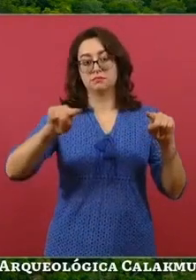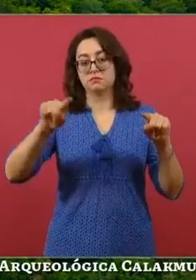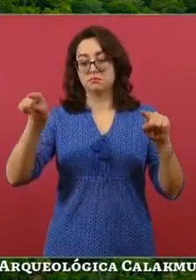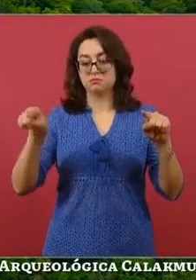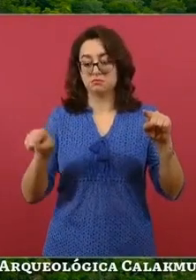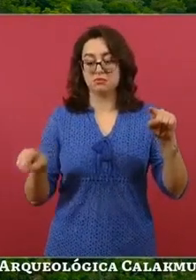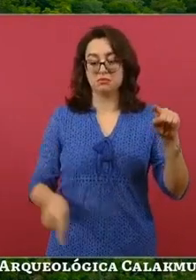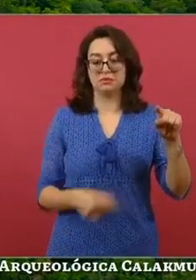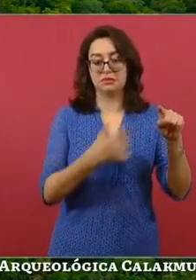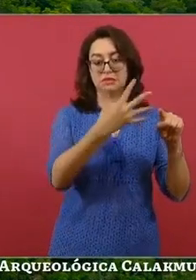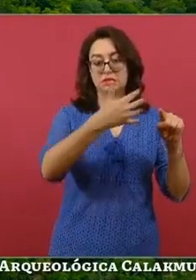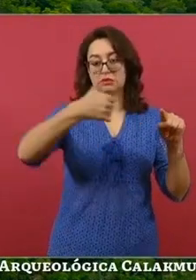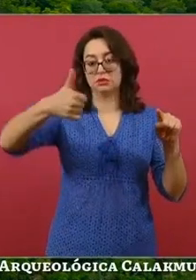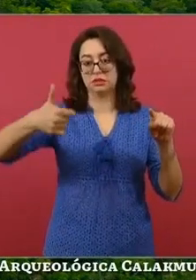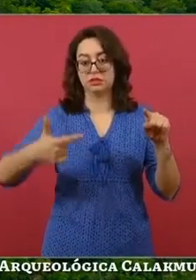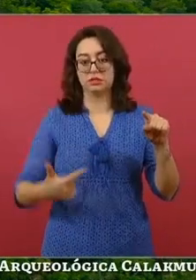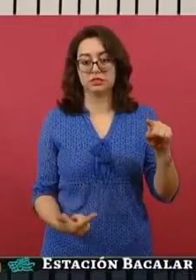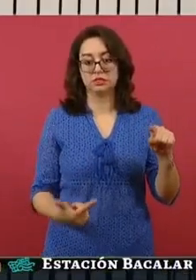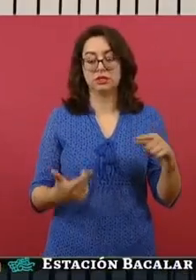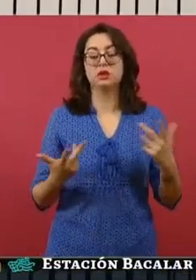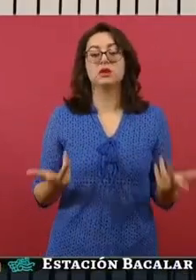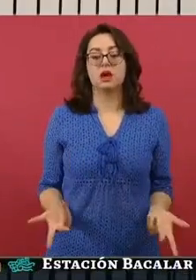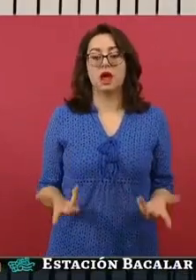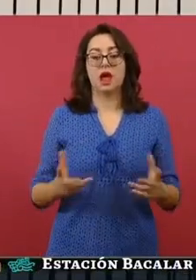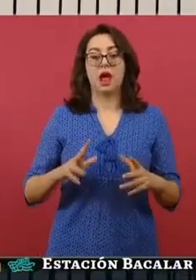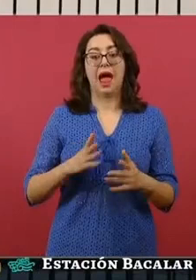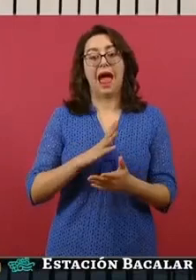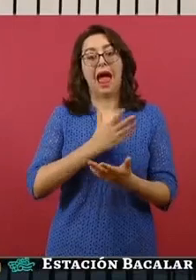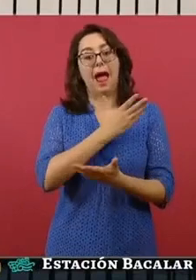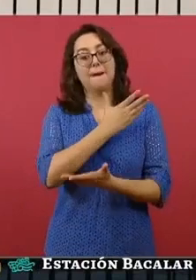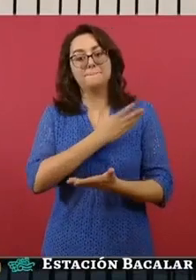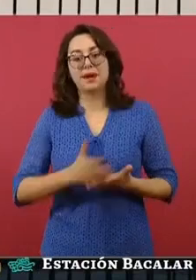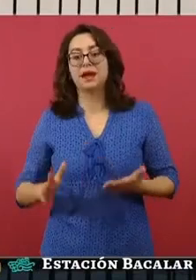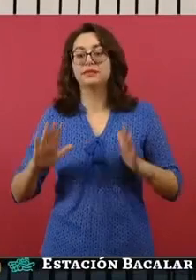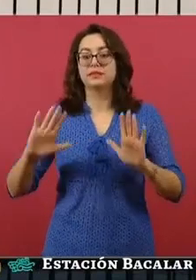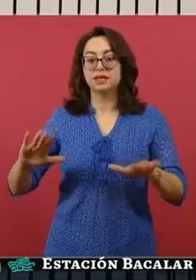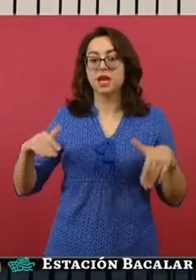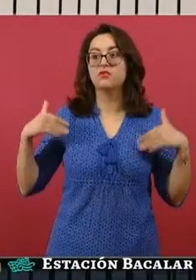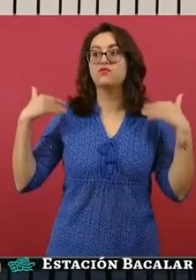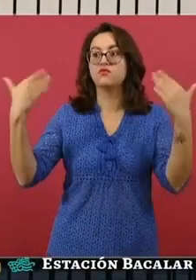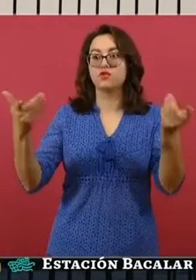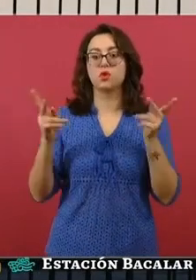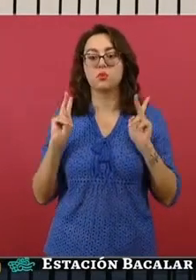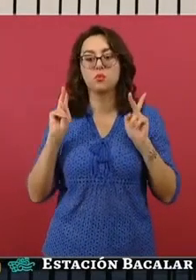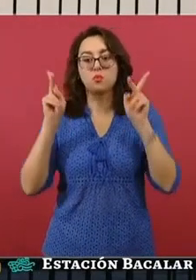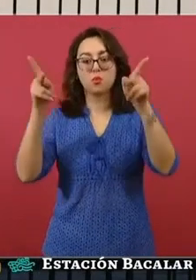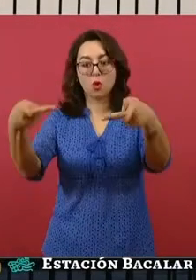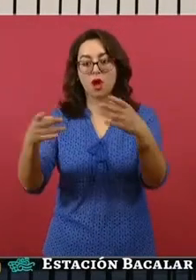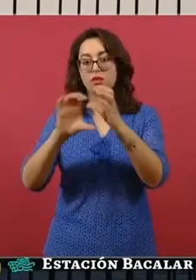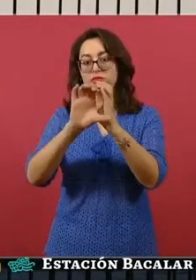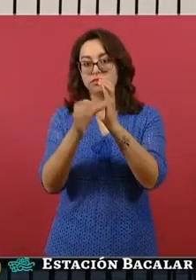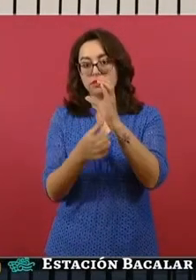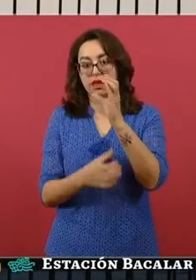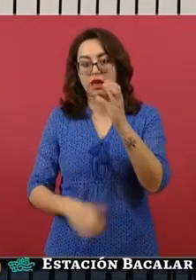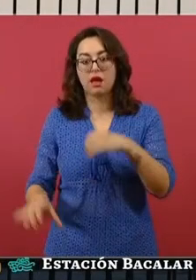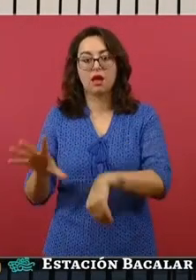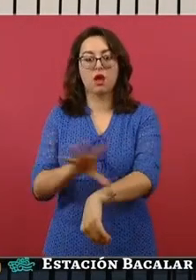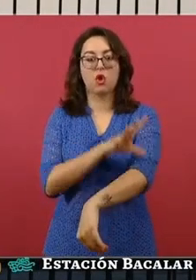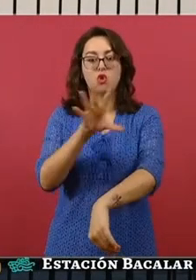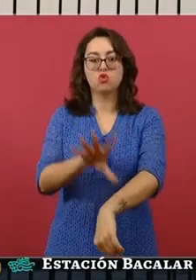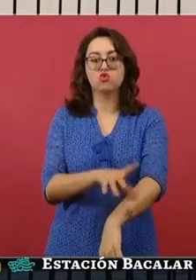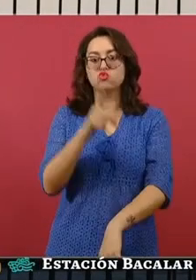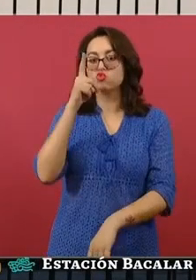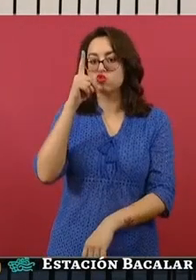se construyen 800 obras complementarias entre puentes, obras de drenaje, eléctricas,